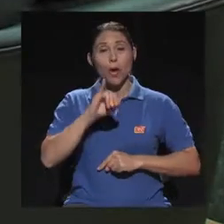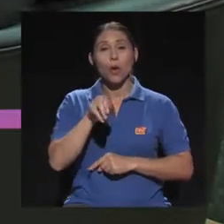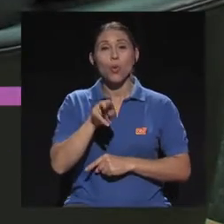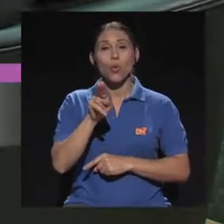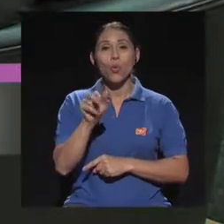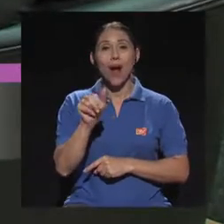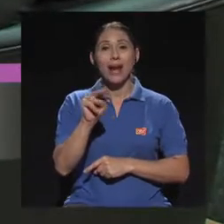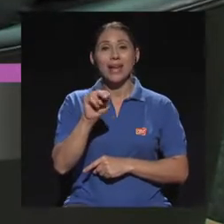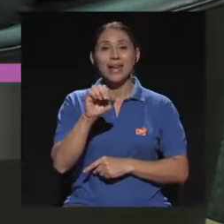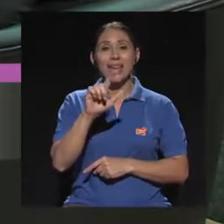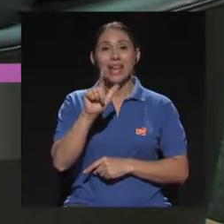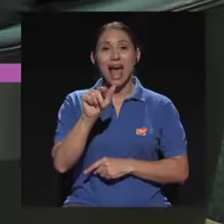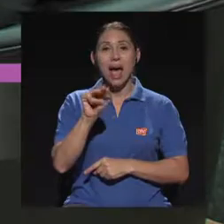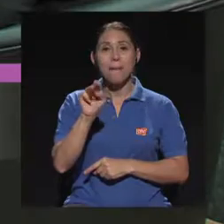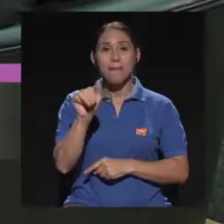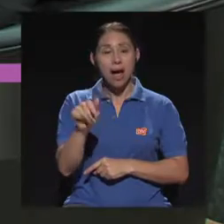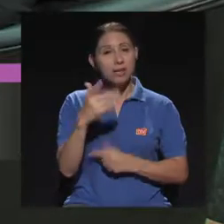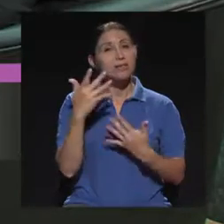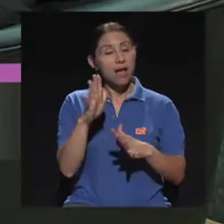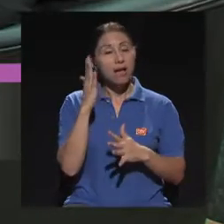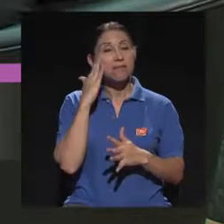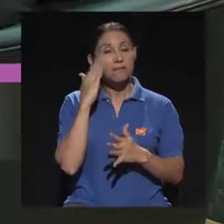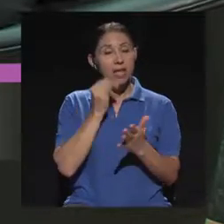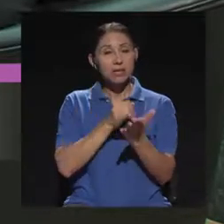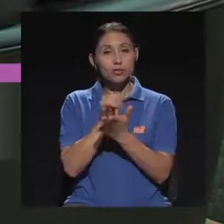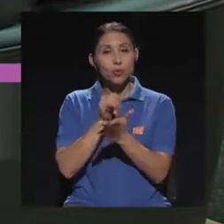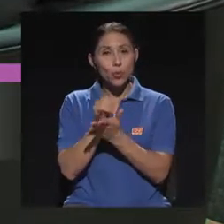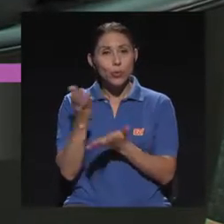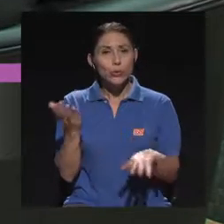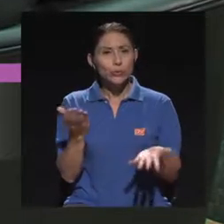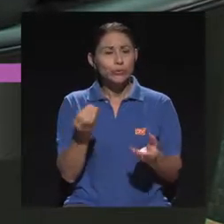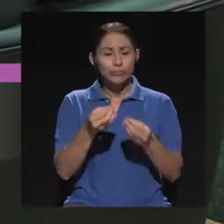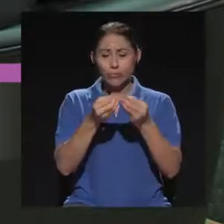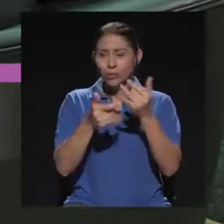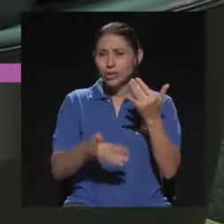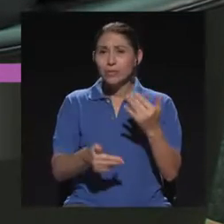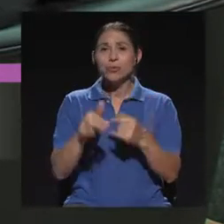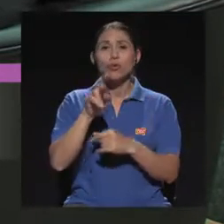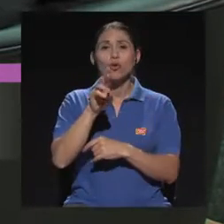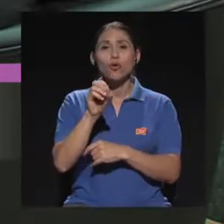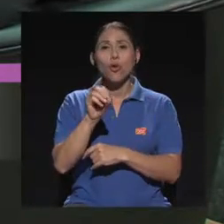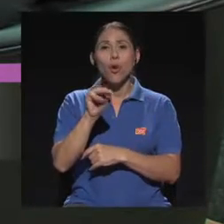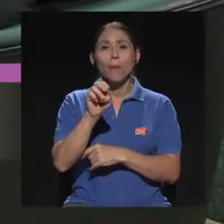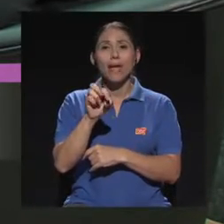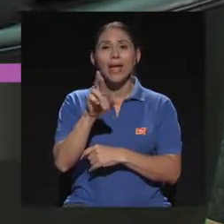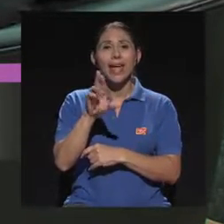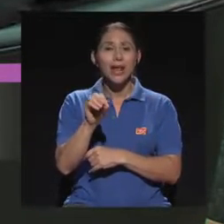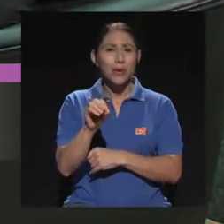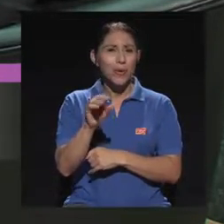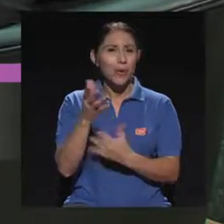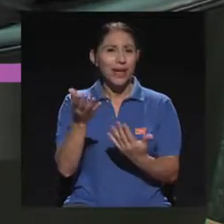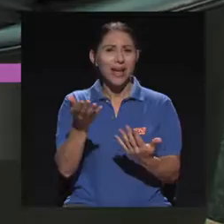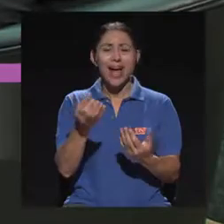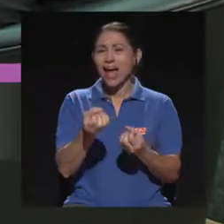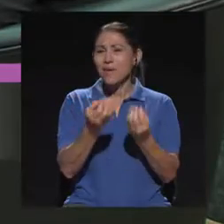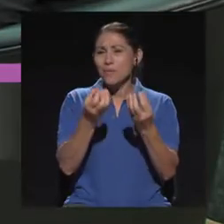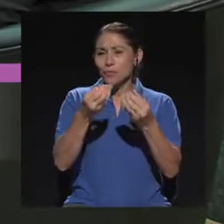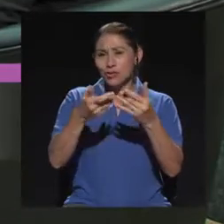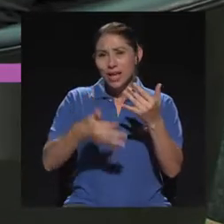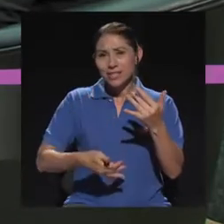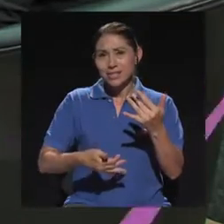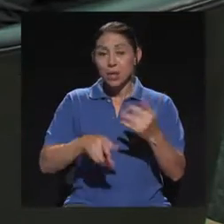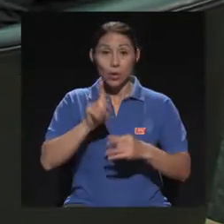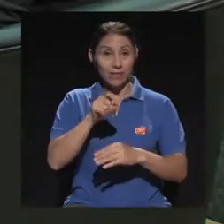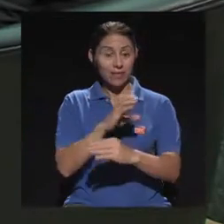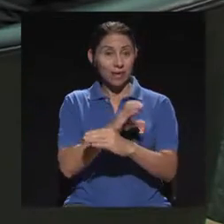bastantes estudios. Este, ¿cuál otro? O hay muchísimas. El romero, los tres de romero. sea, hay